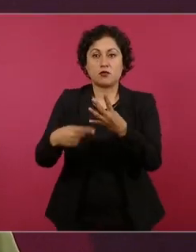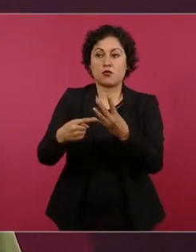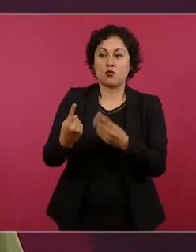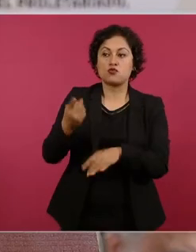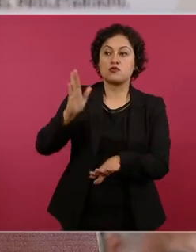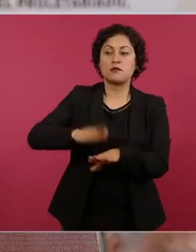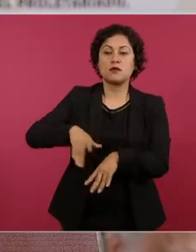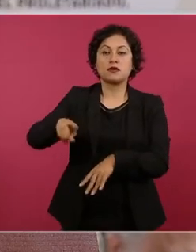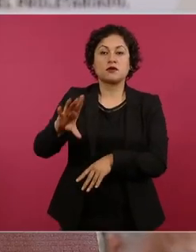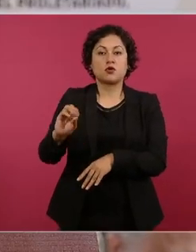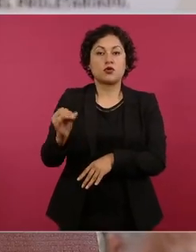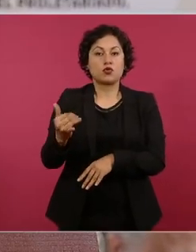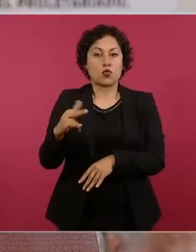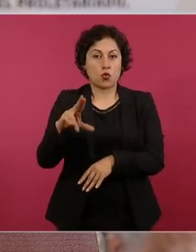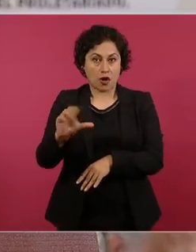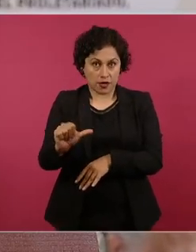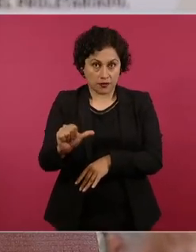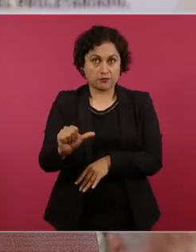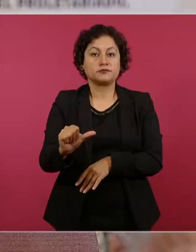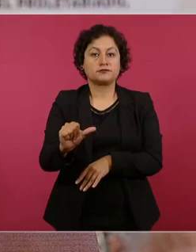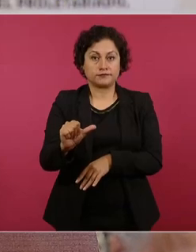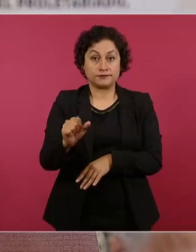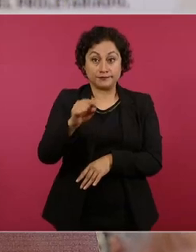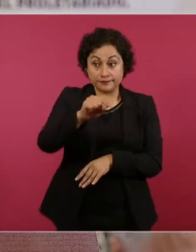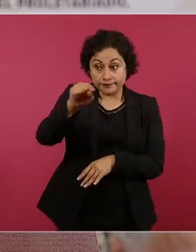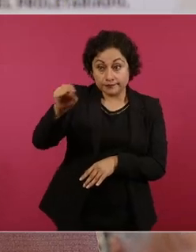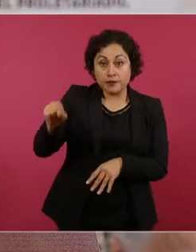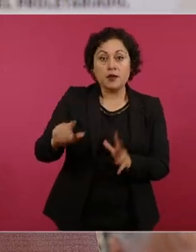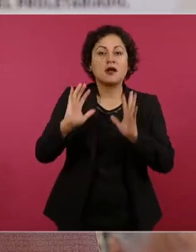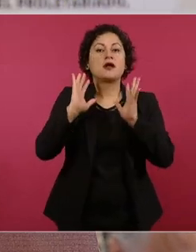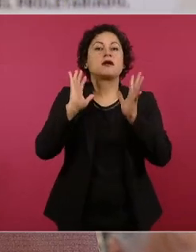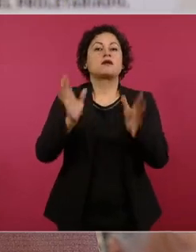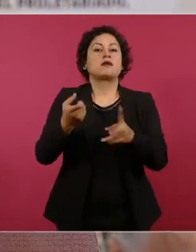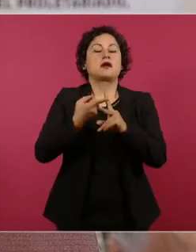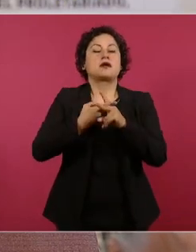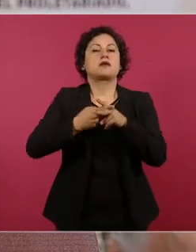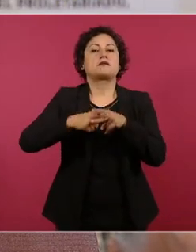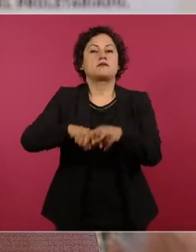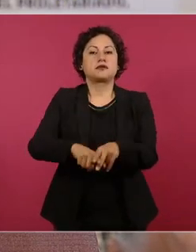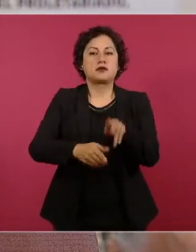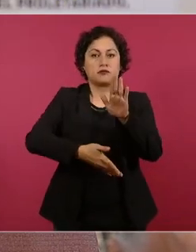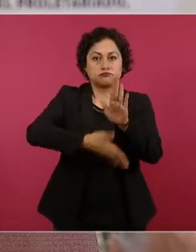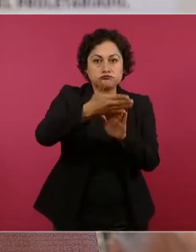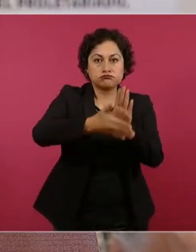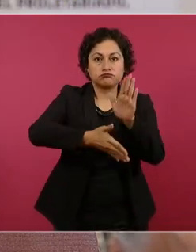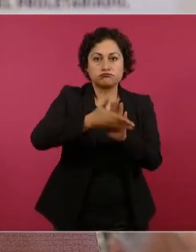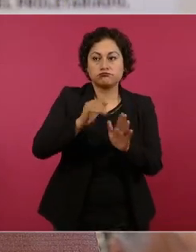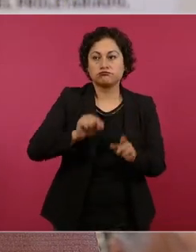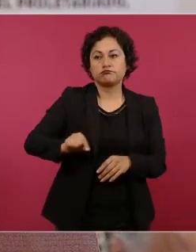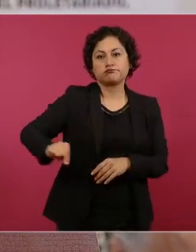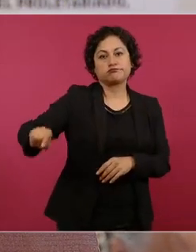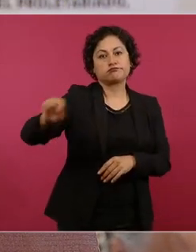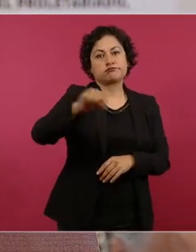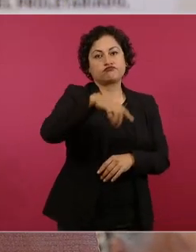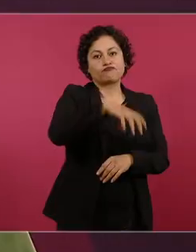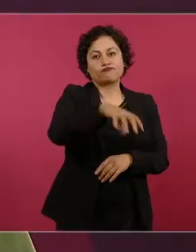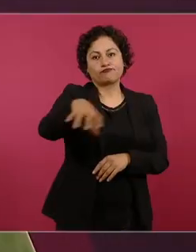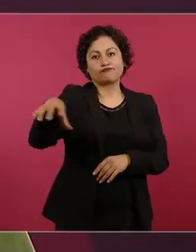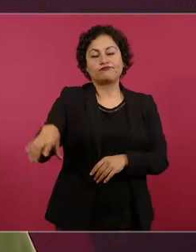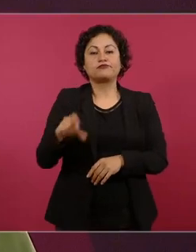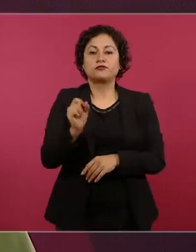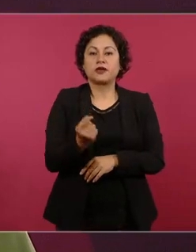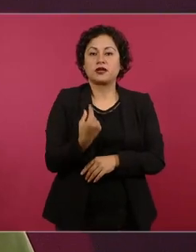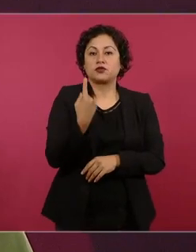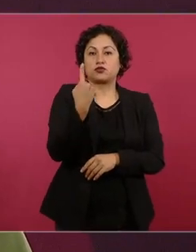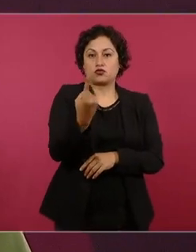Benítez, ya se iniciaron la construcción de 21 cuarteles. El día 23 de febrero